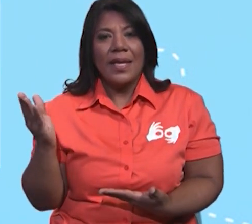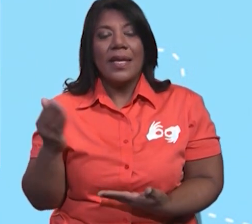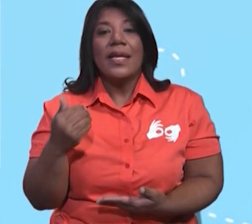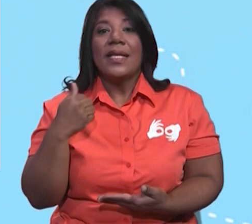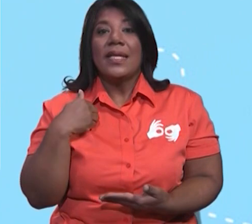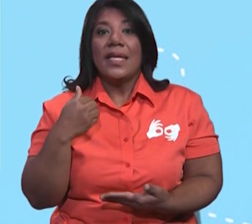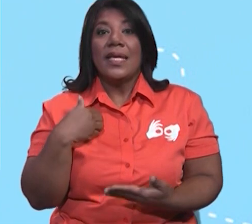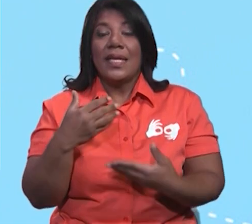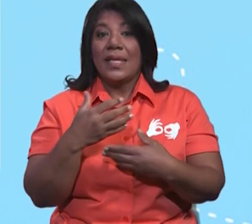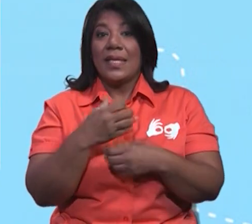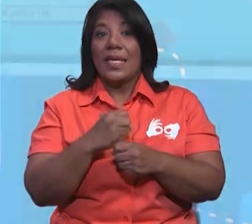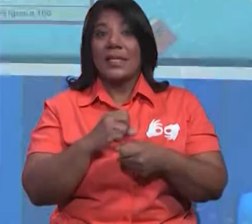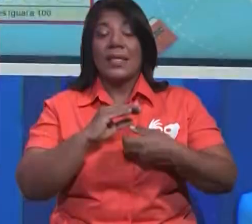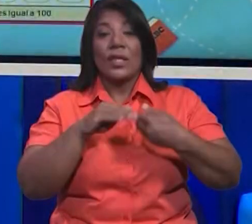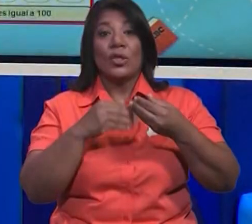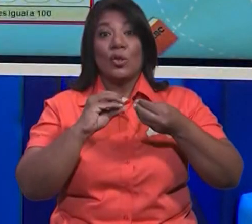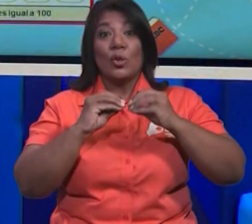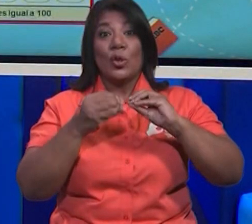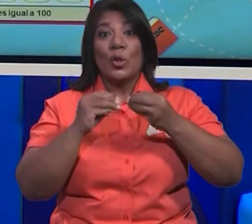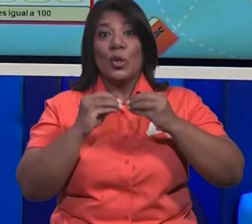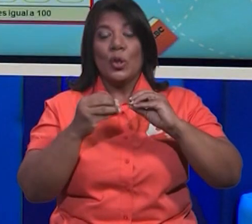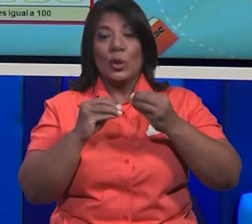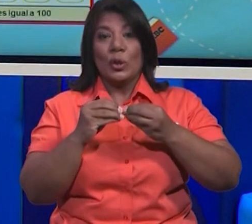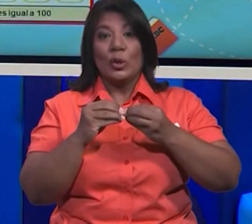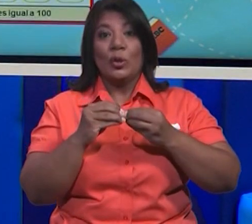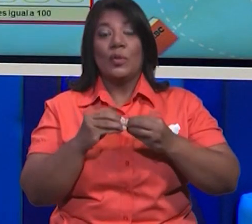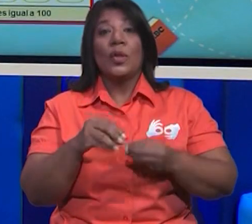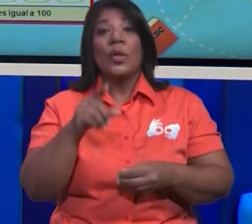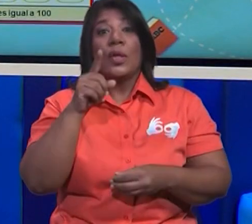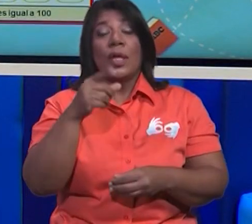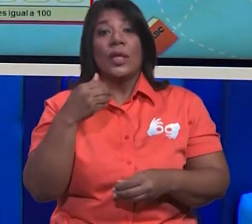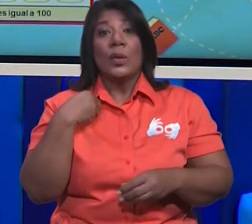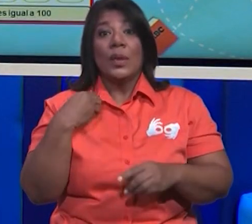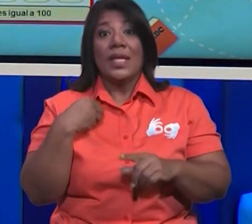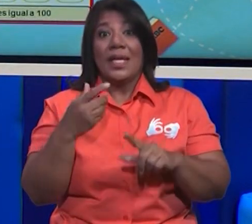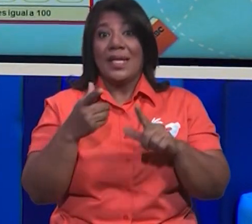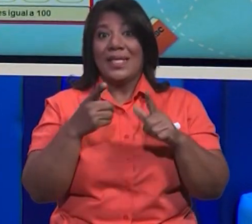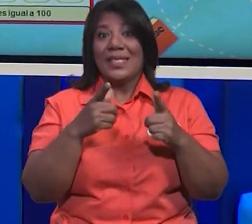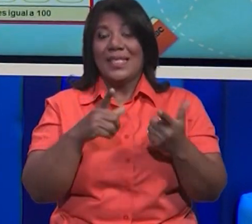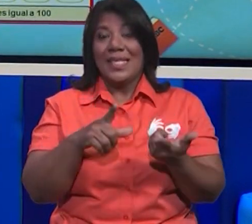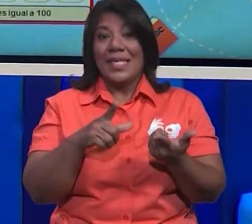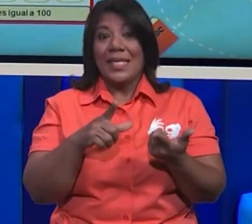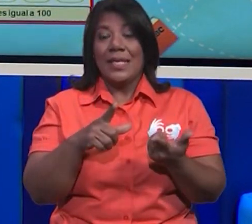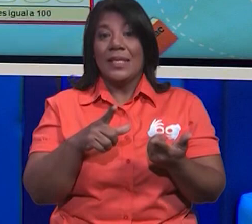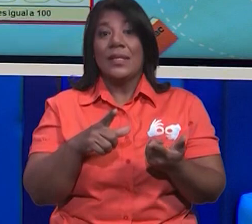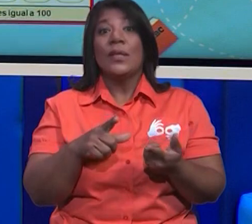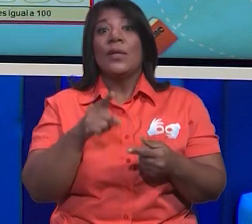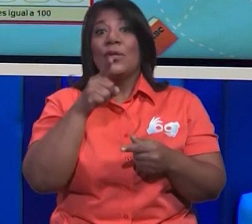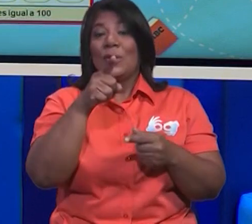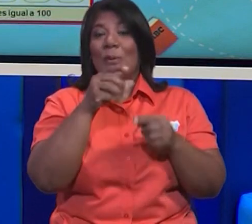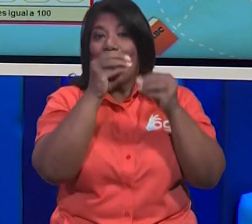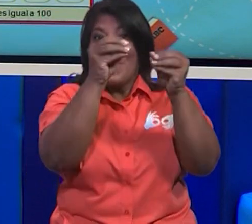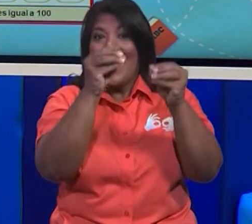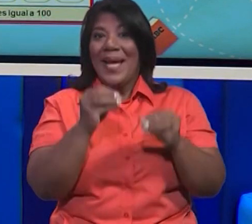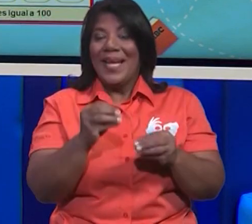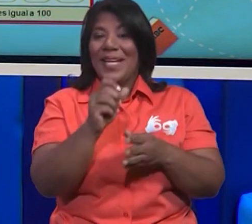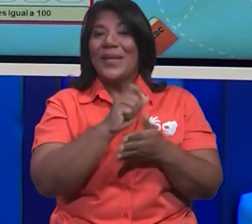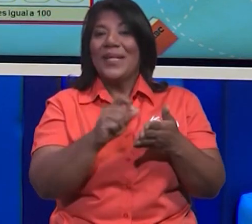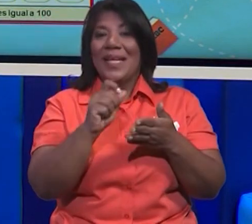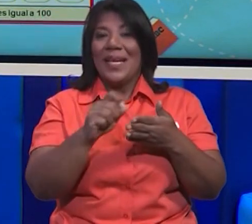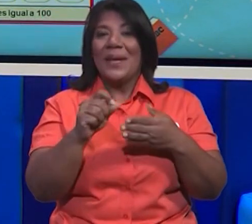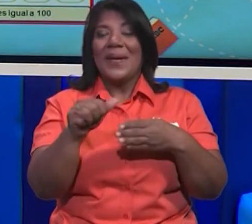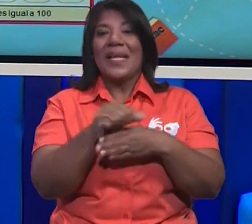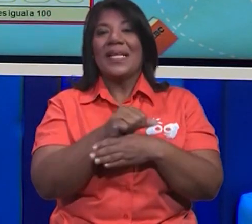completar los números, ¿verdad? Con los que ya has aprendido. Más lo que con tu maestra vas a seguir